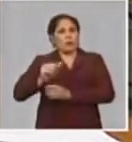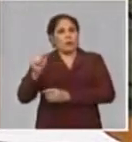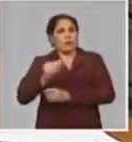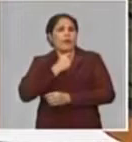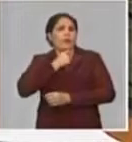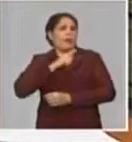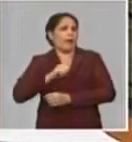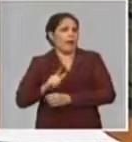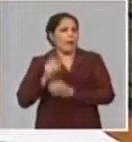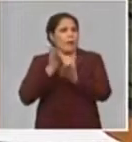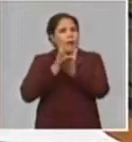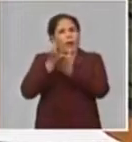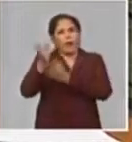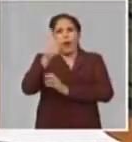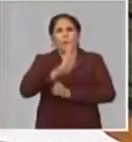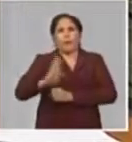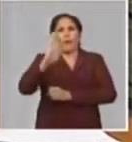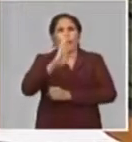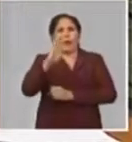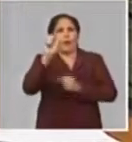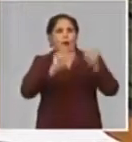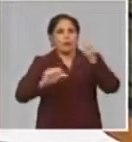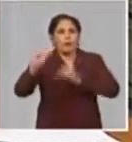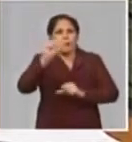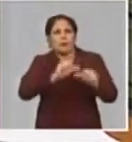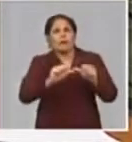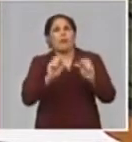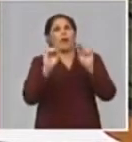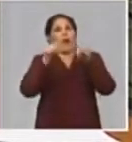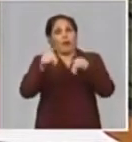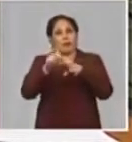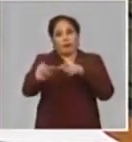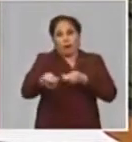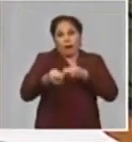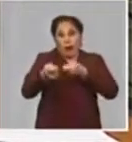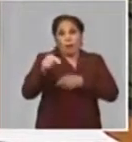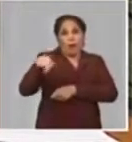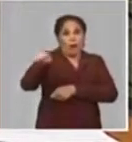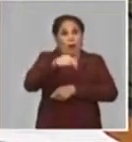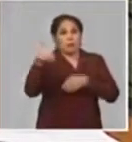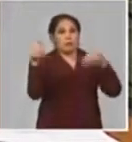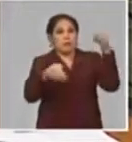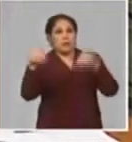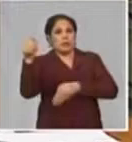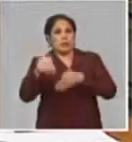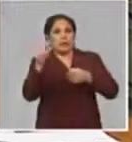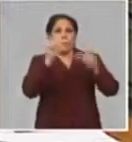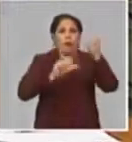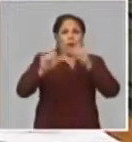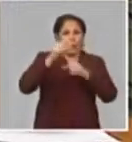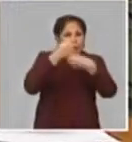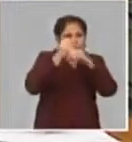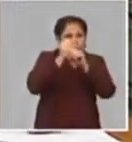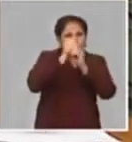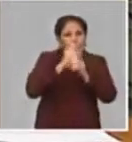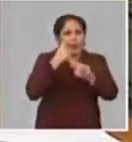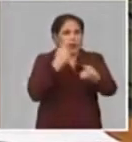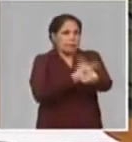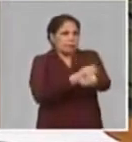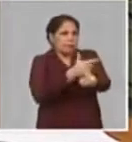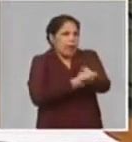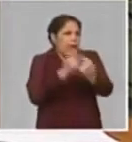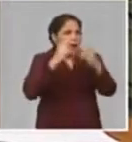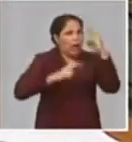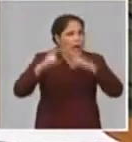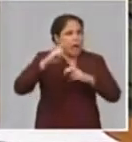por ejemplo, de la carrera de Biología, de Microbiología, de Bioquímica, que están participando en los laboratorios de ciencia, aplicando